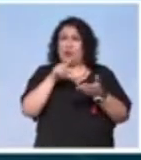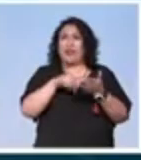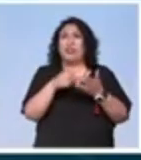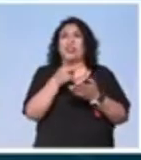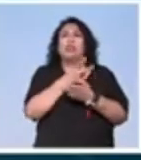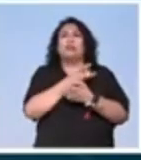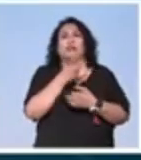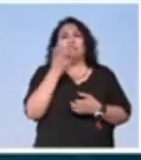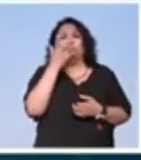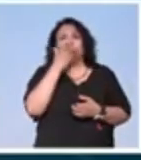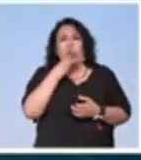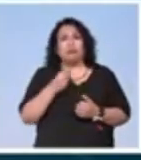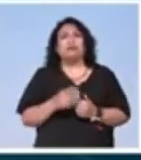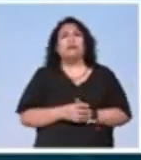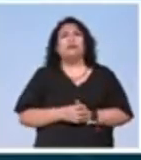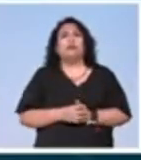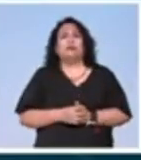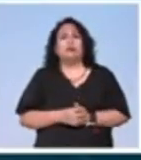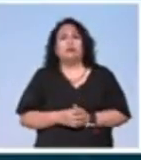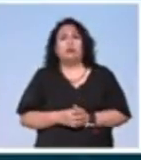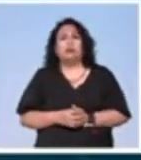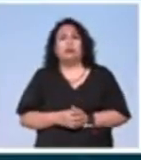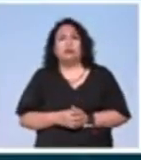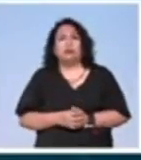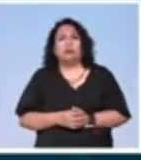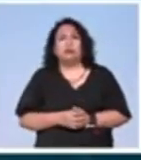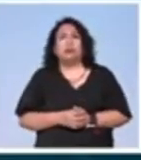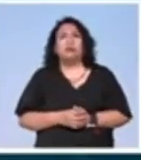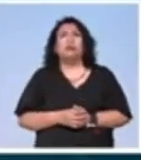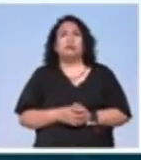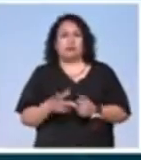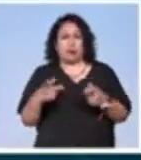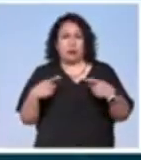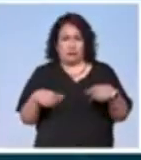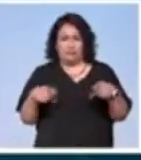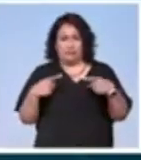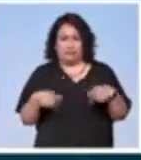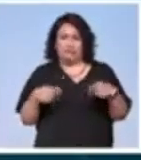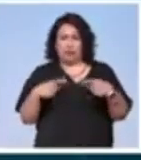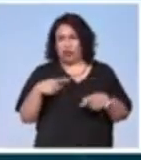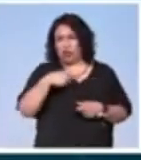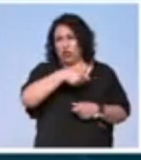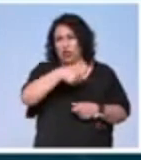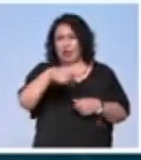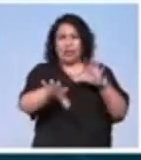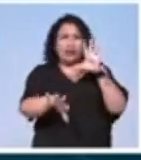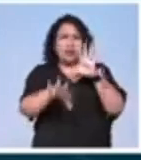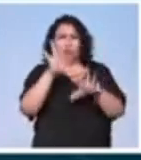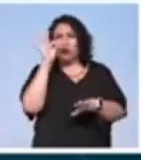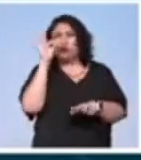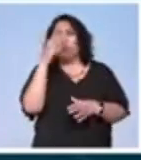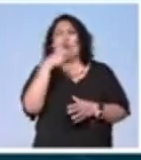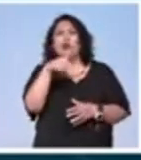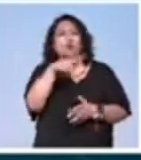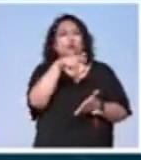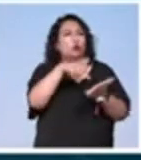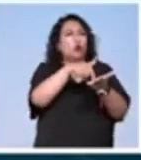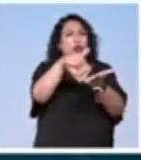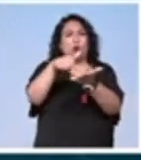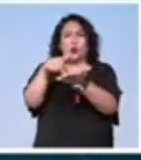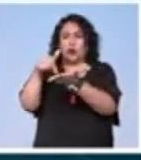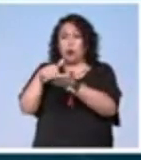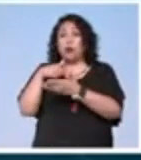cadáver exquisito. Y la gente, cada quien escogió como su espacio.